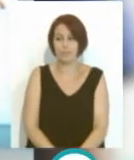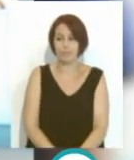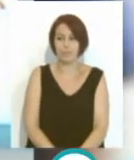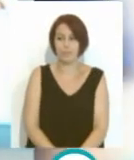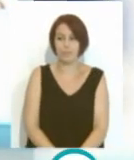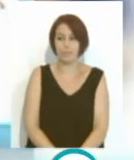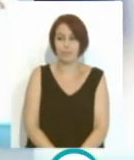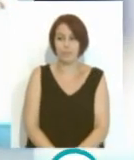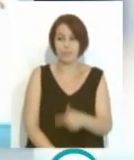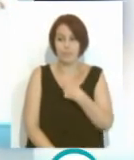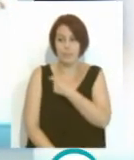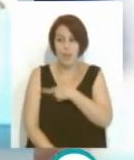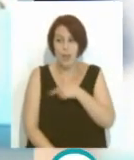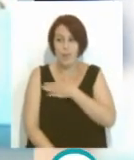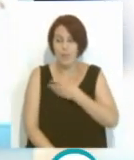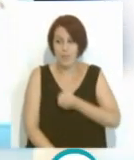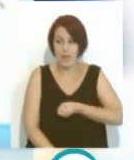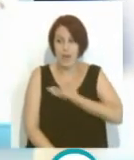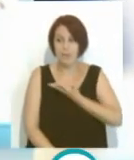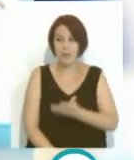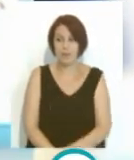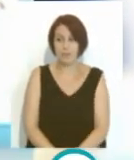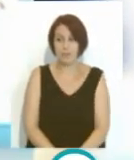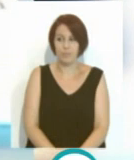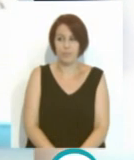De mi corazón, de mi alma, eres tú